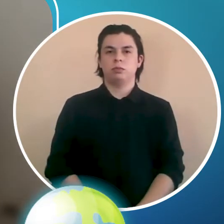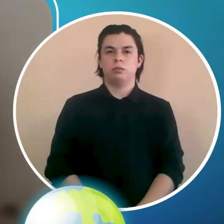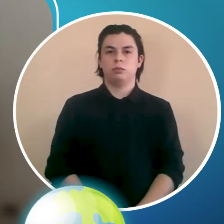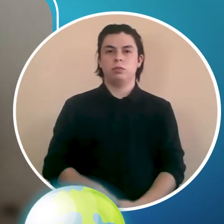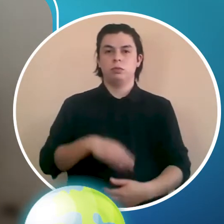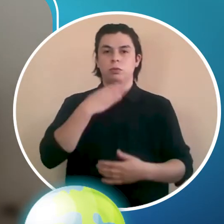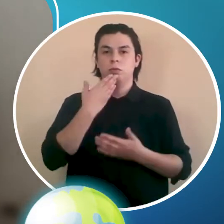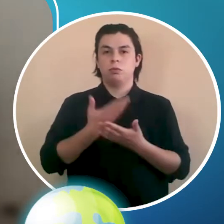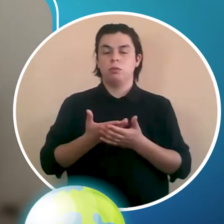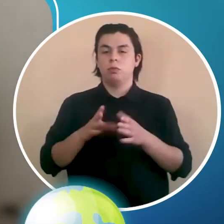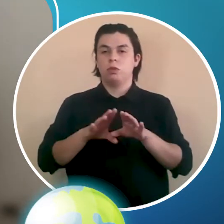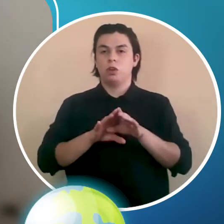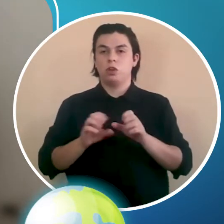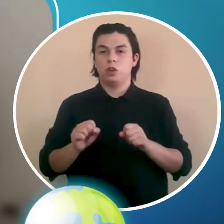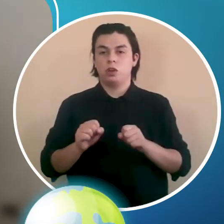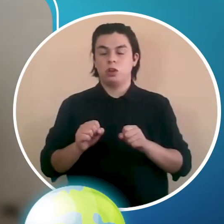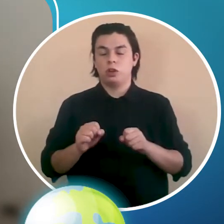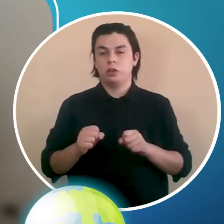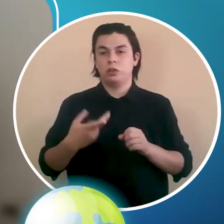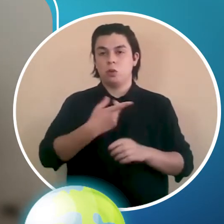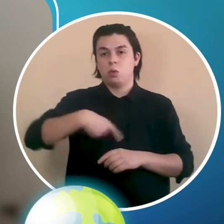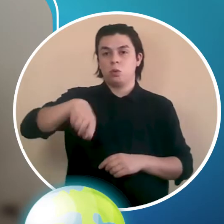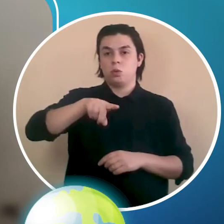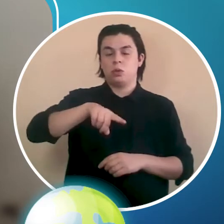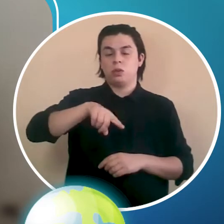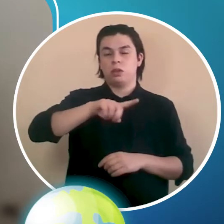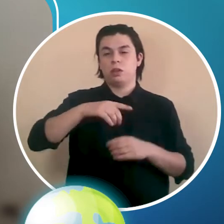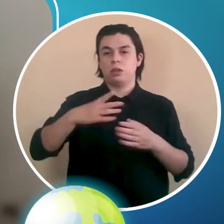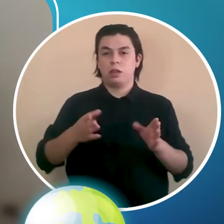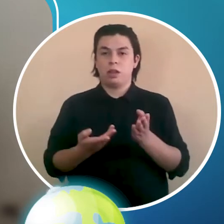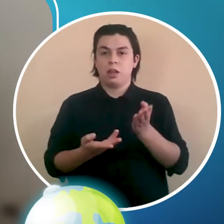Una vez dobladas, las recortamos por la mitad.